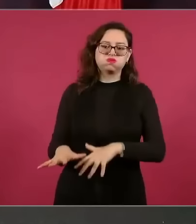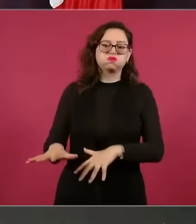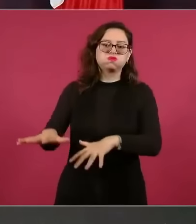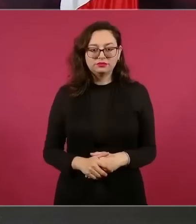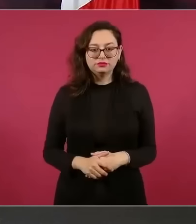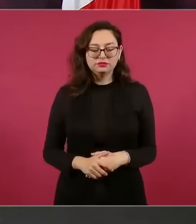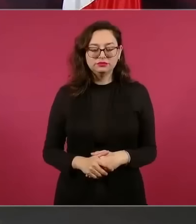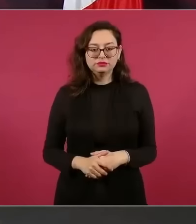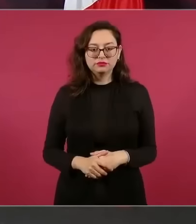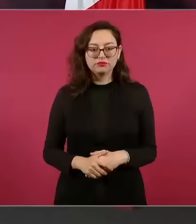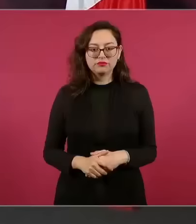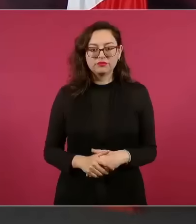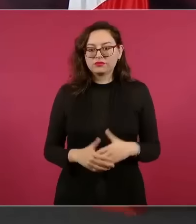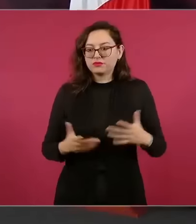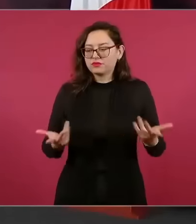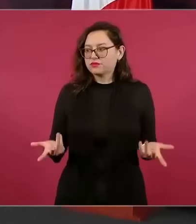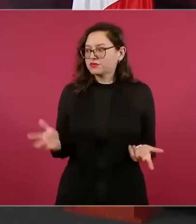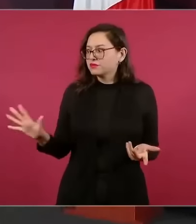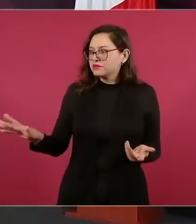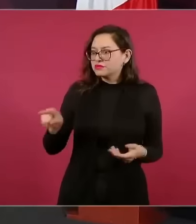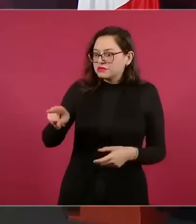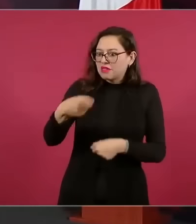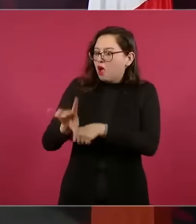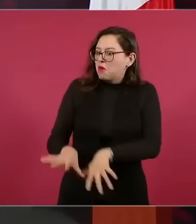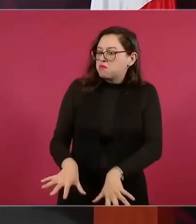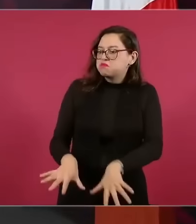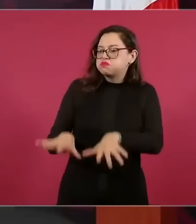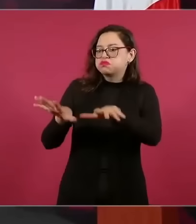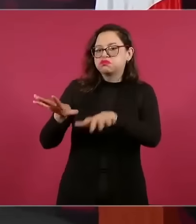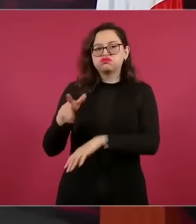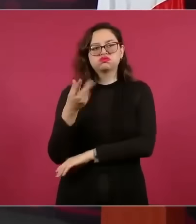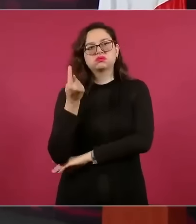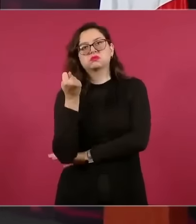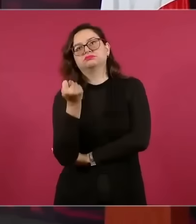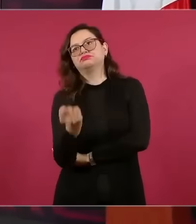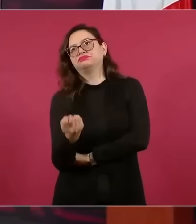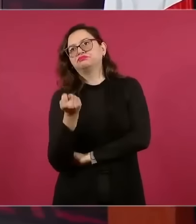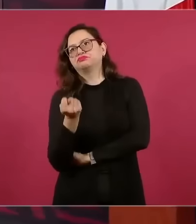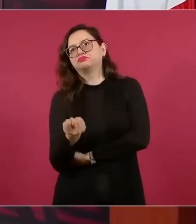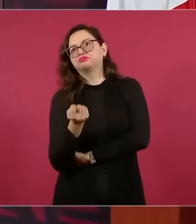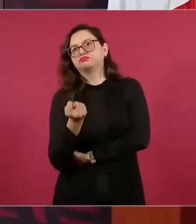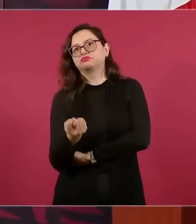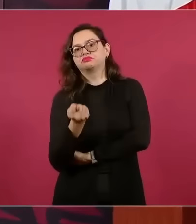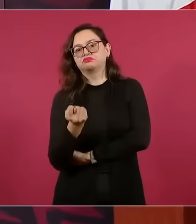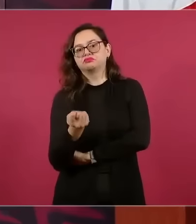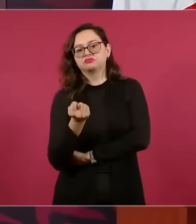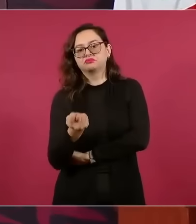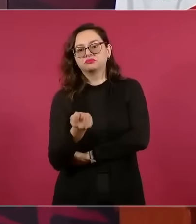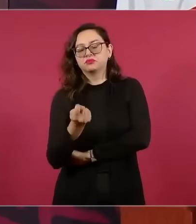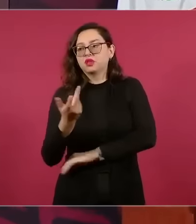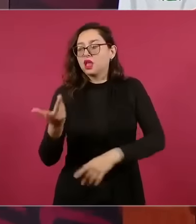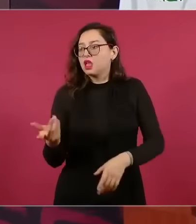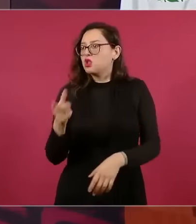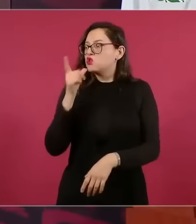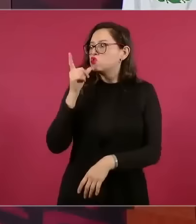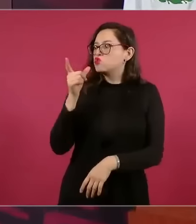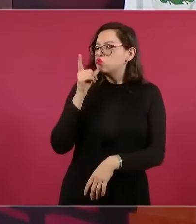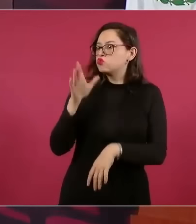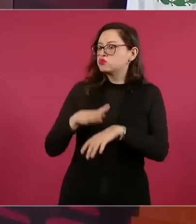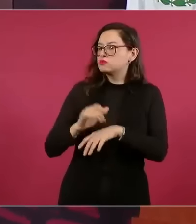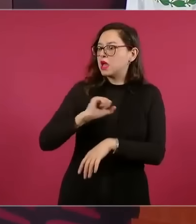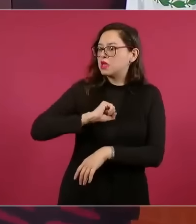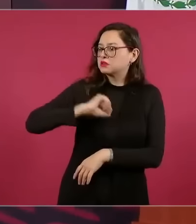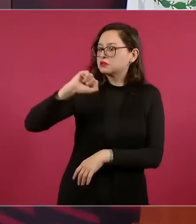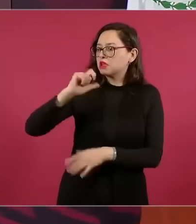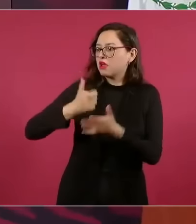eléctrico, sin importar el daño causado al consumidor por precios altos y a la